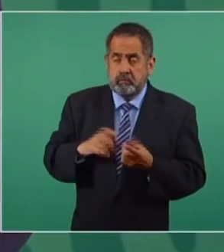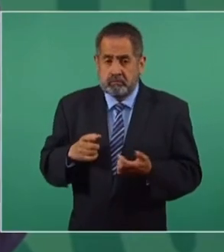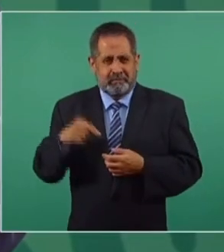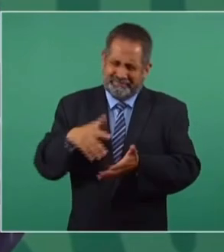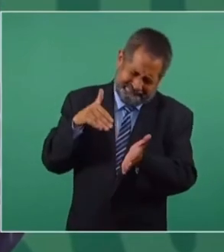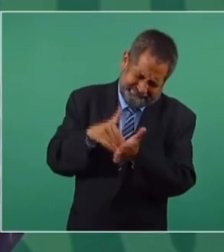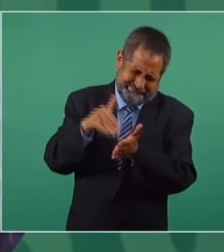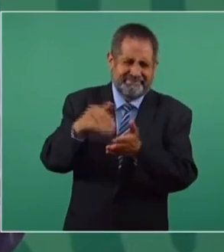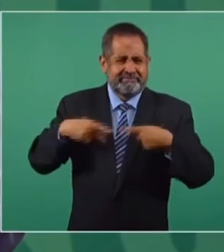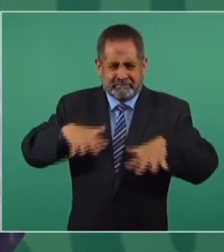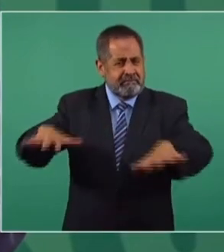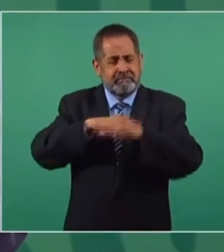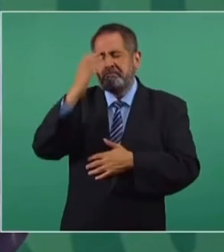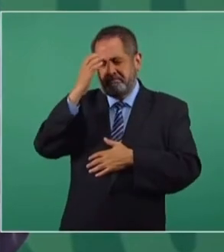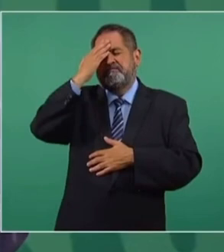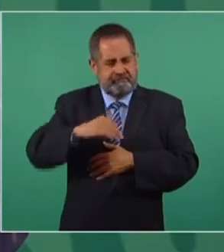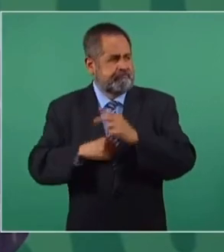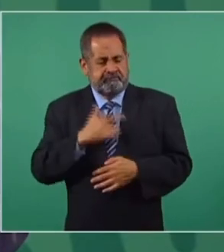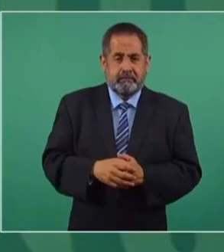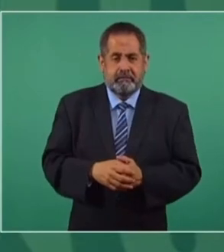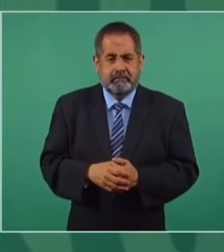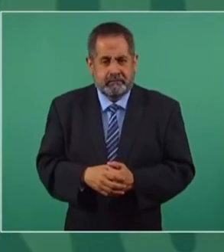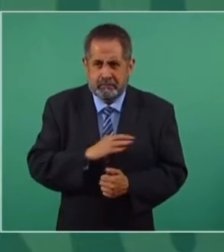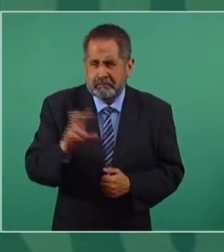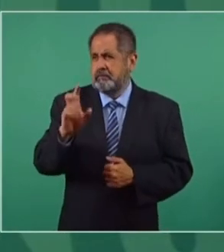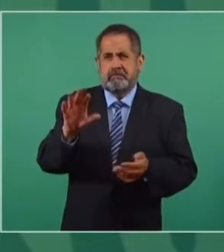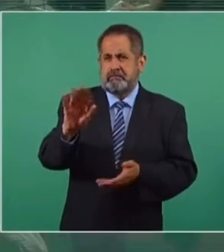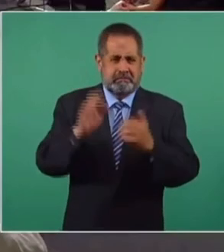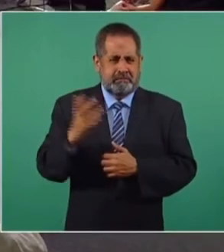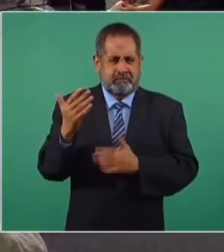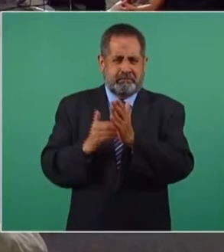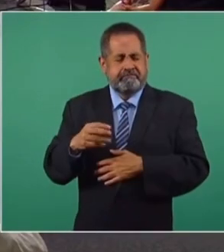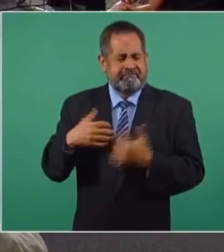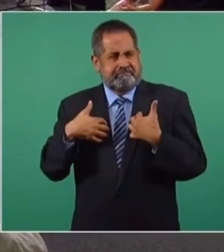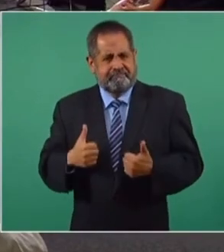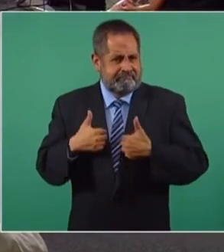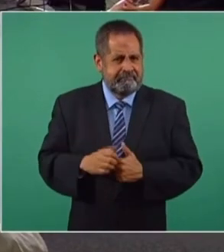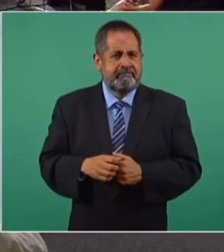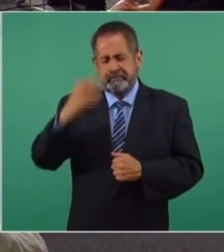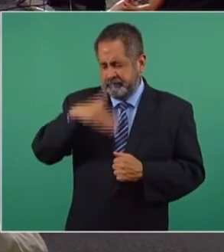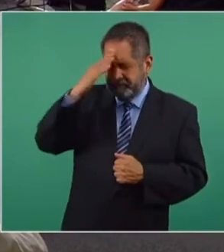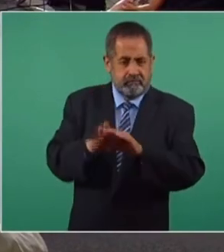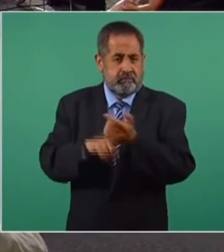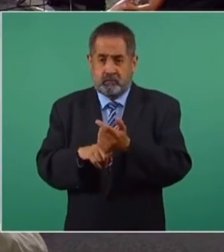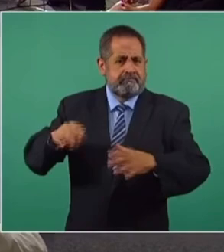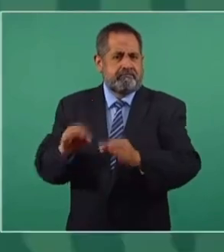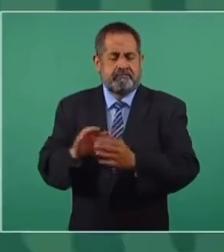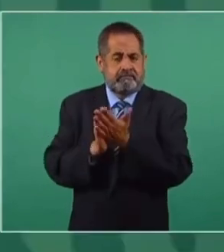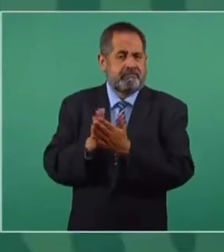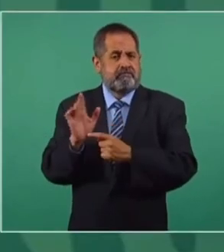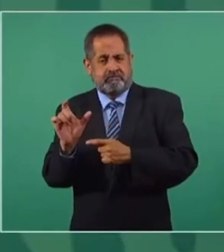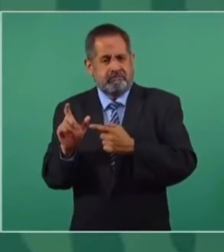Son millones de ciudadanos conscientes. 30, 40, 50 millones de mexicanos conscientes. Estoy hablando de una vanguardia.